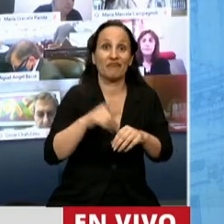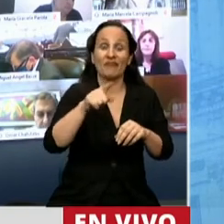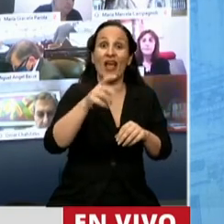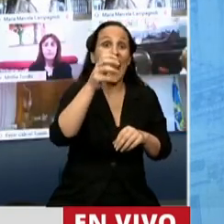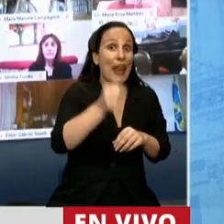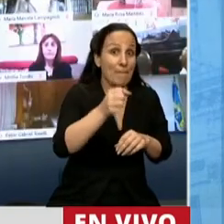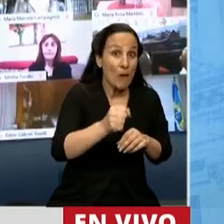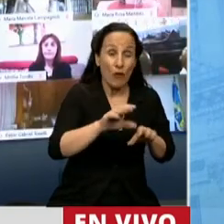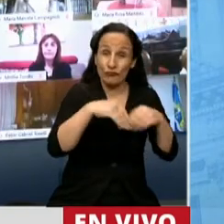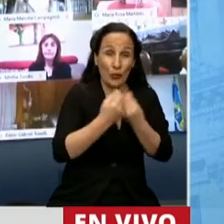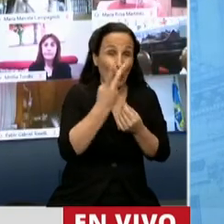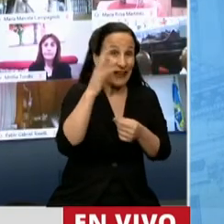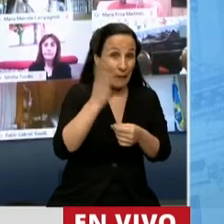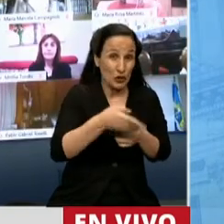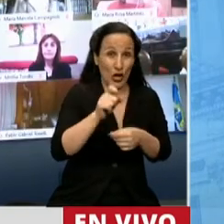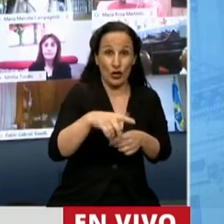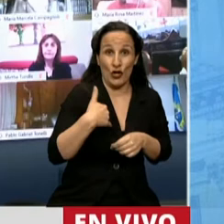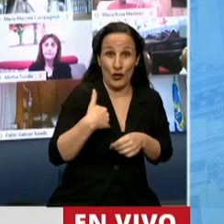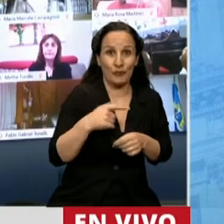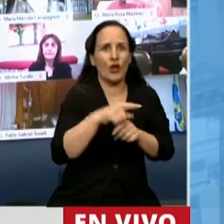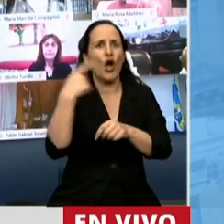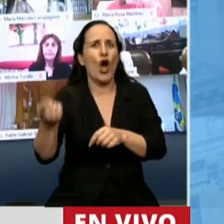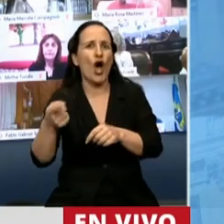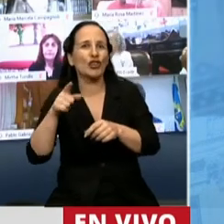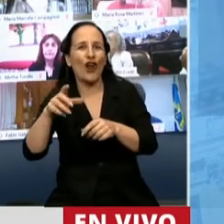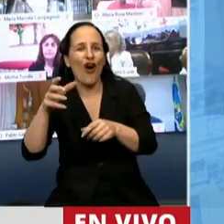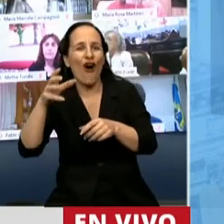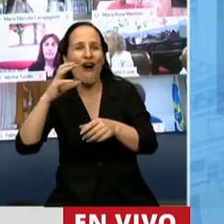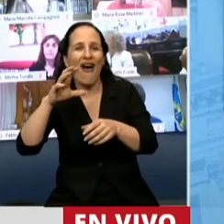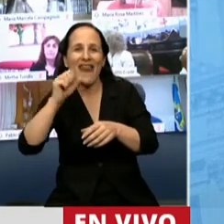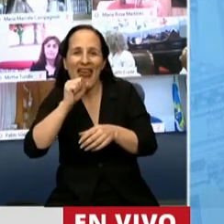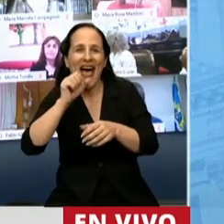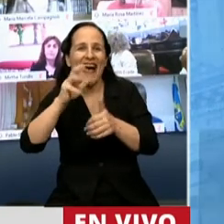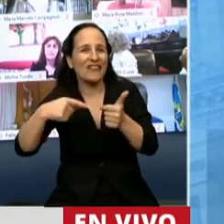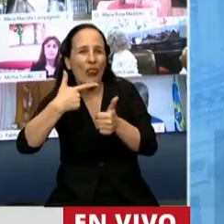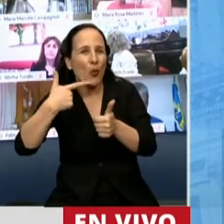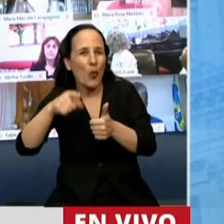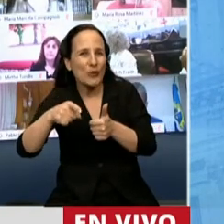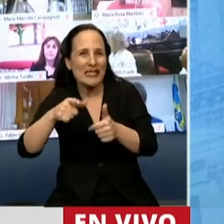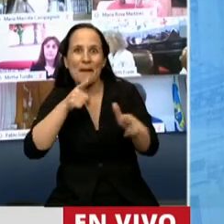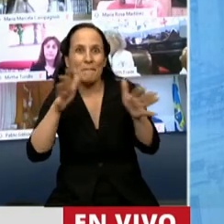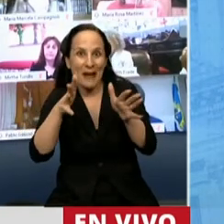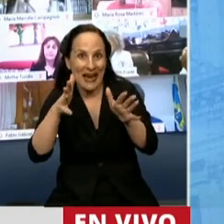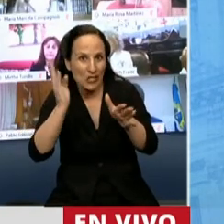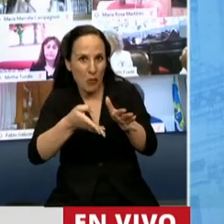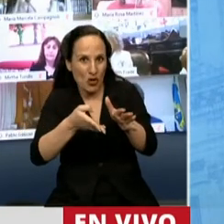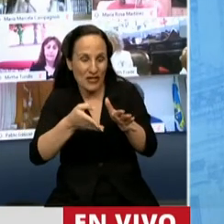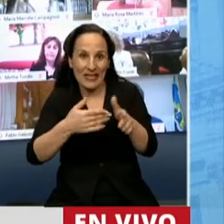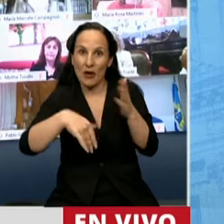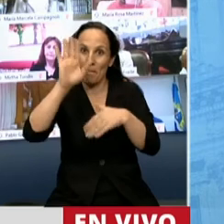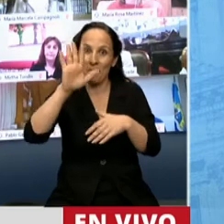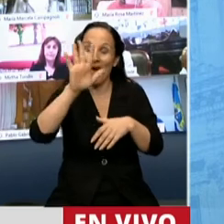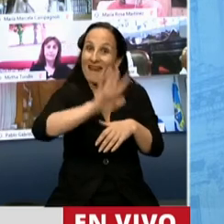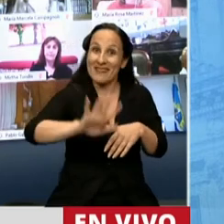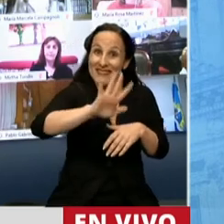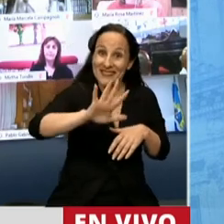limones, la producción de cítricos dulces es de un volumen similar. Se desarrolla principalmente en